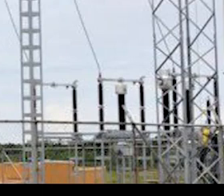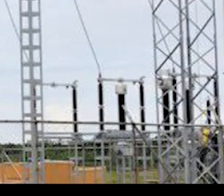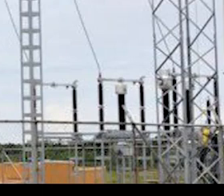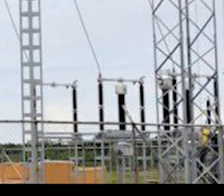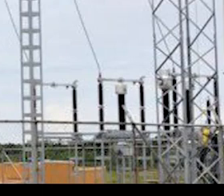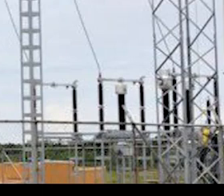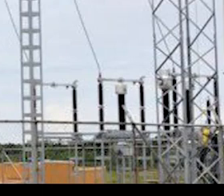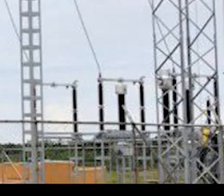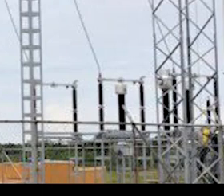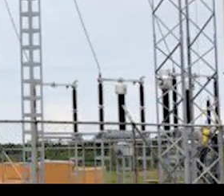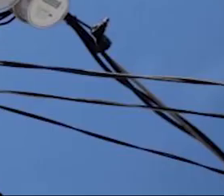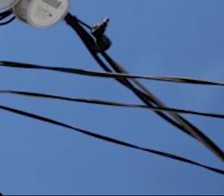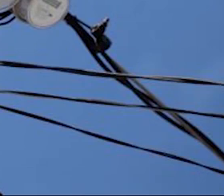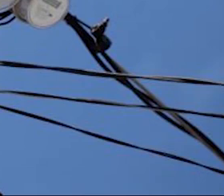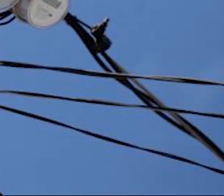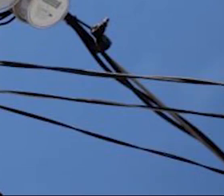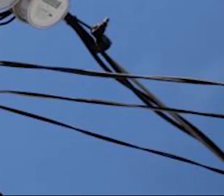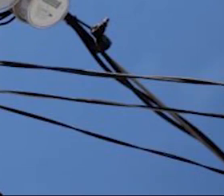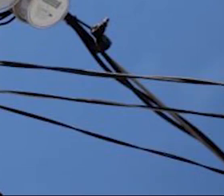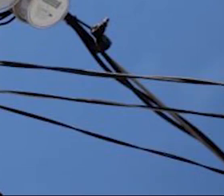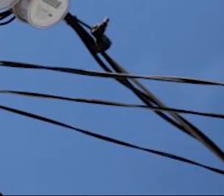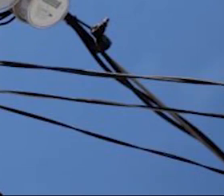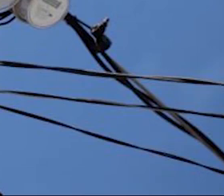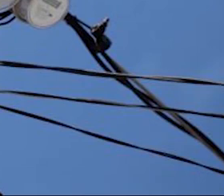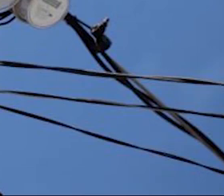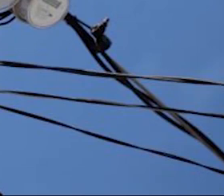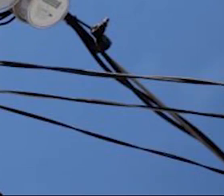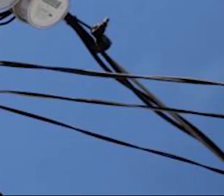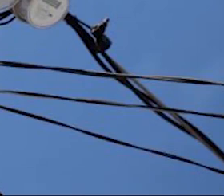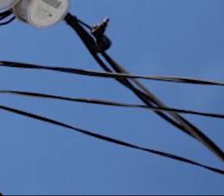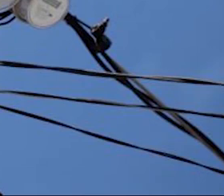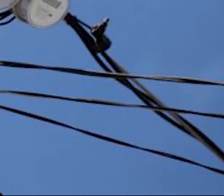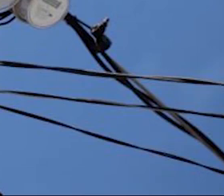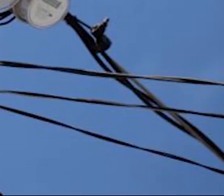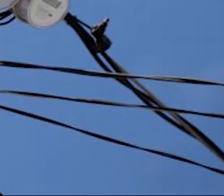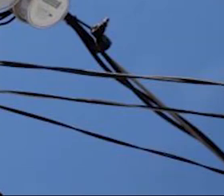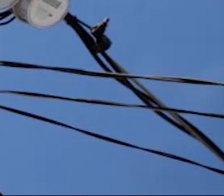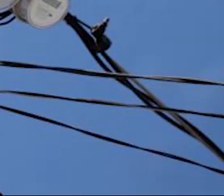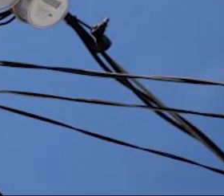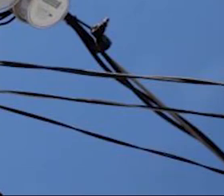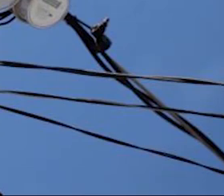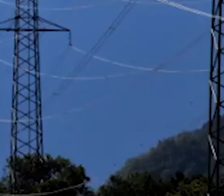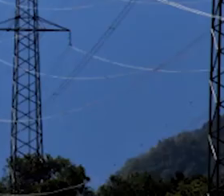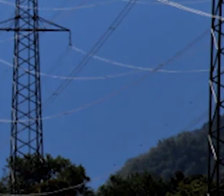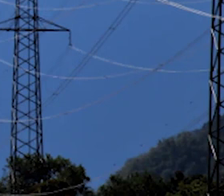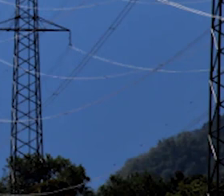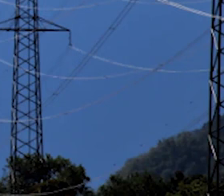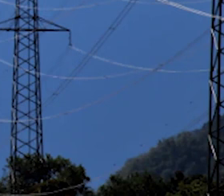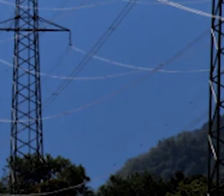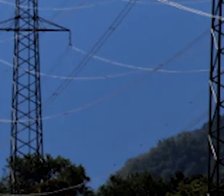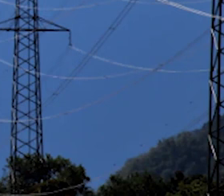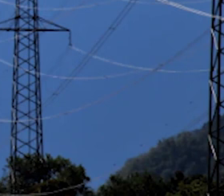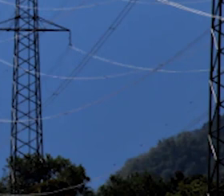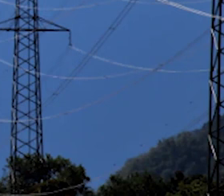observar en la lámina que tenemos ahí mostrando, tenemos el 98.97% de